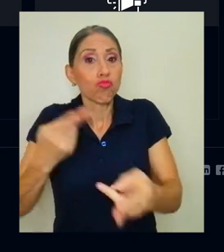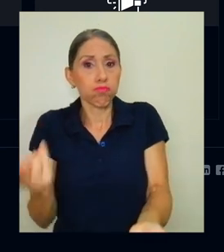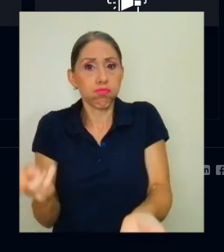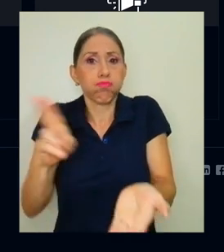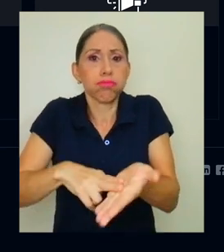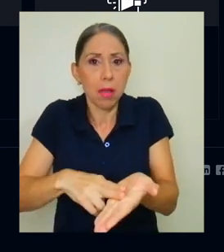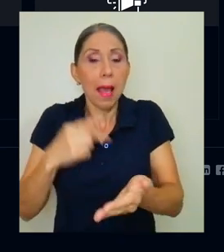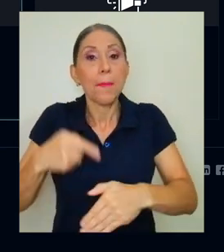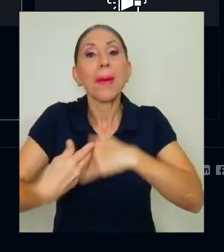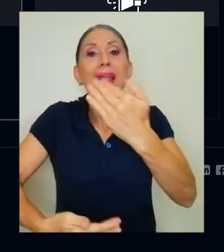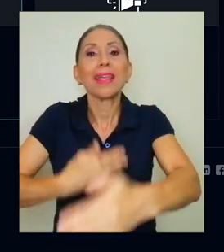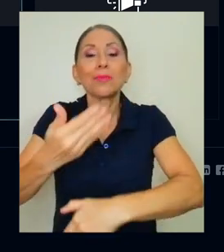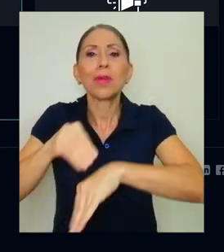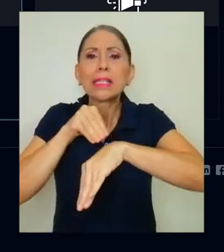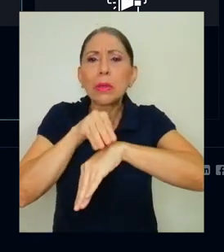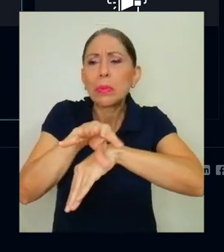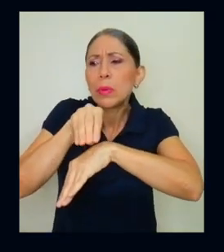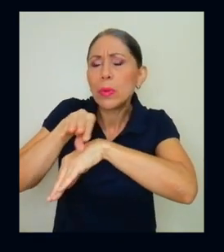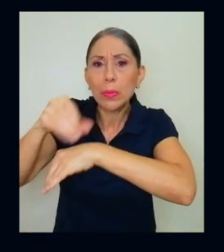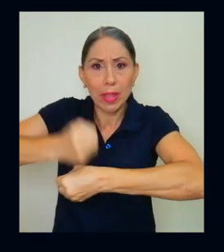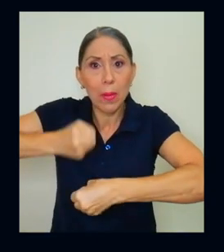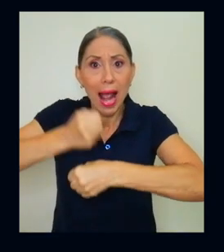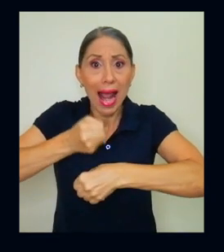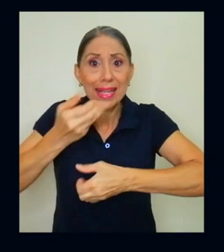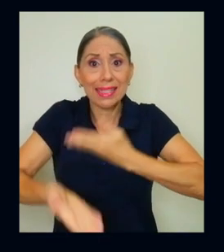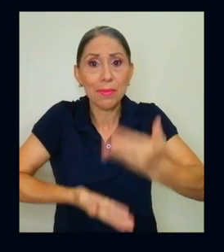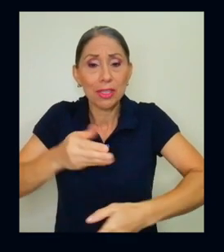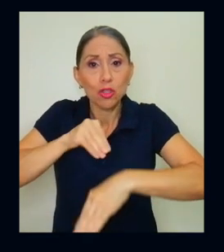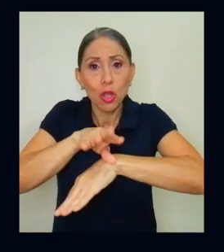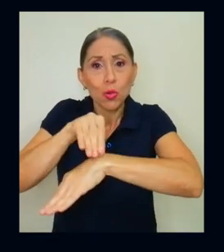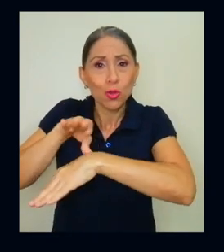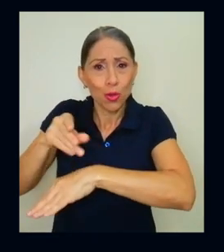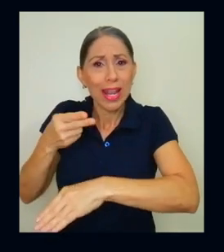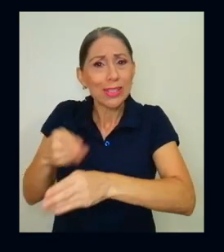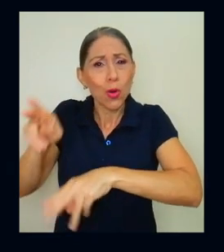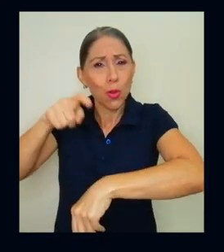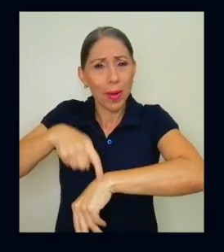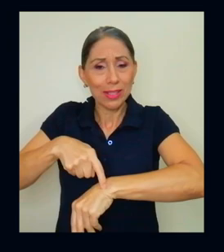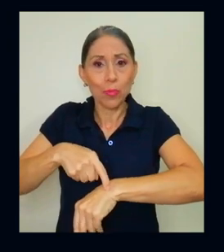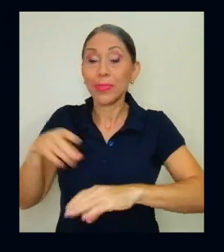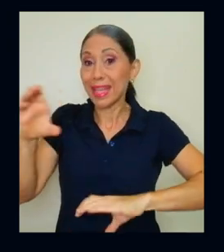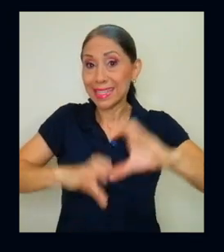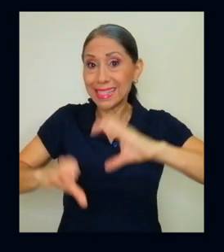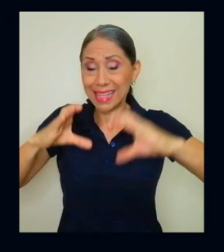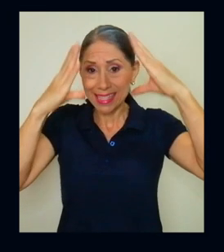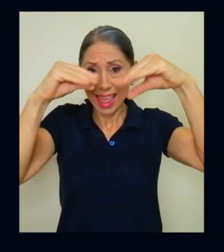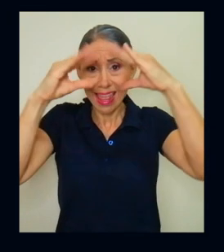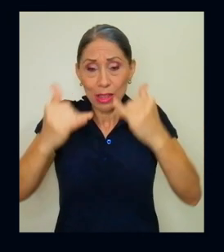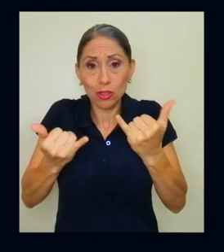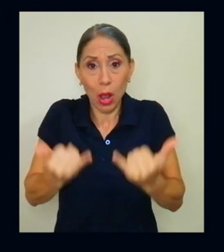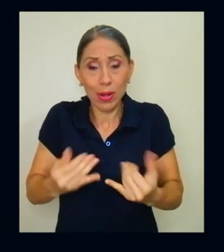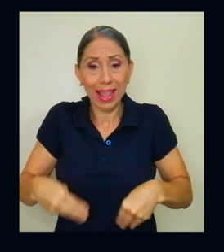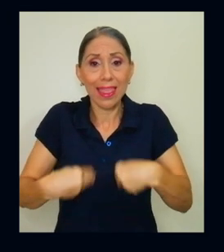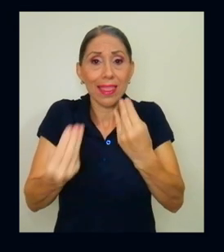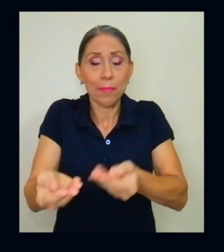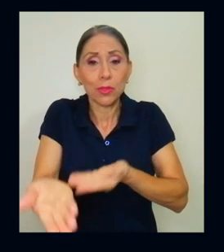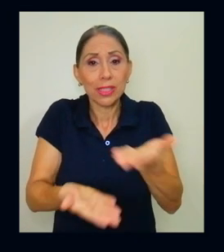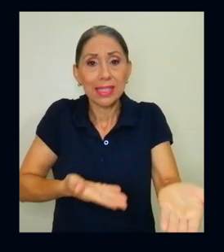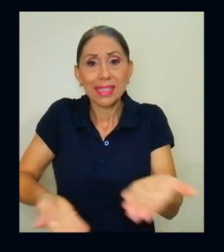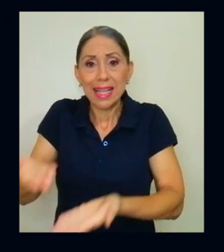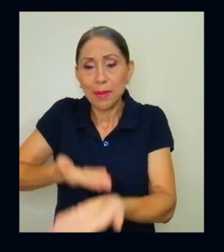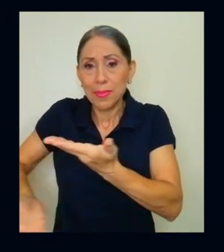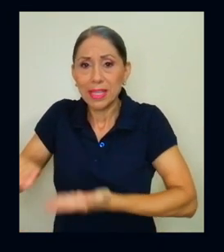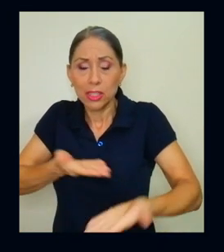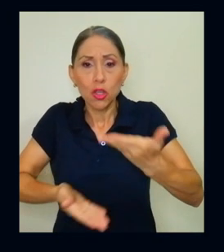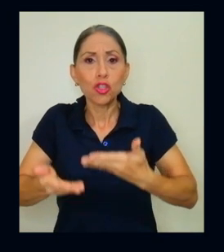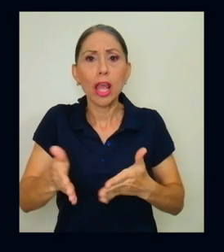con miras a brindar servicios de consultoría a muy corto plazo. En el área de Ciencia de Datos, de momento, ofrecemos servicios de optimización